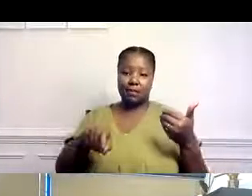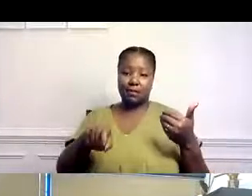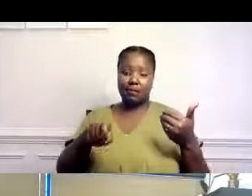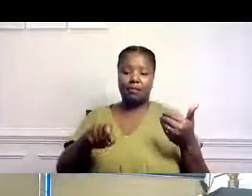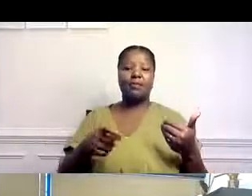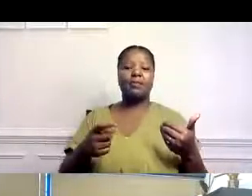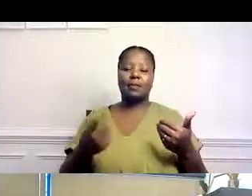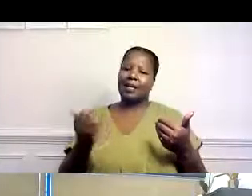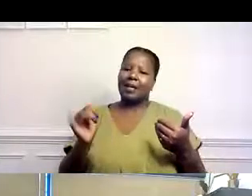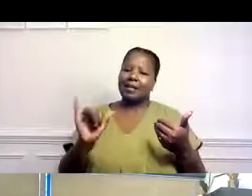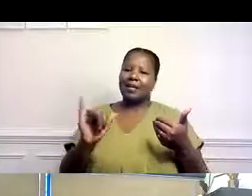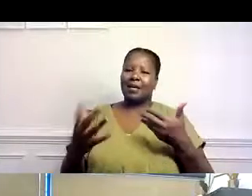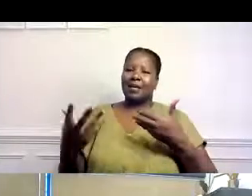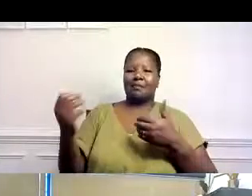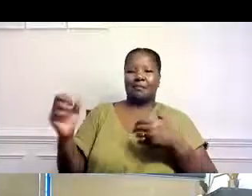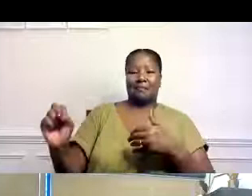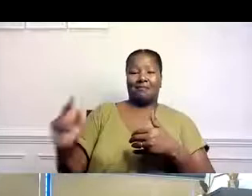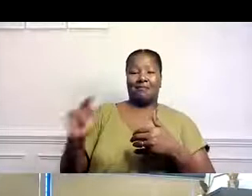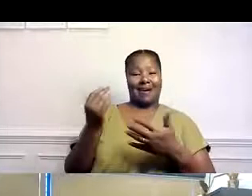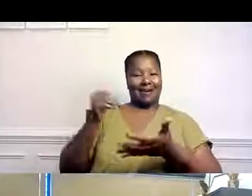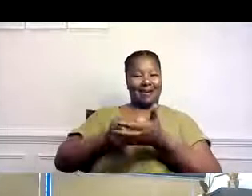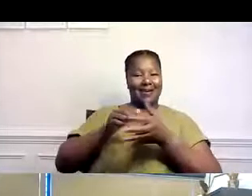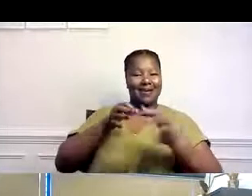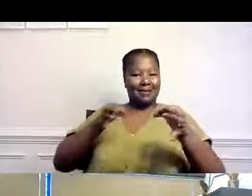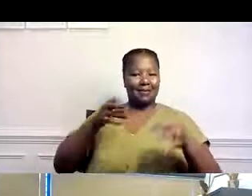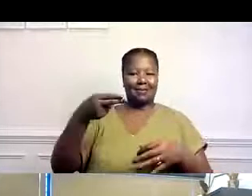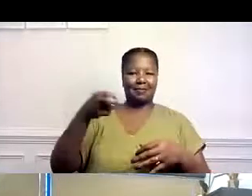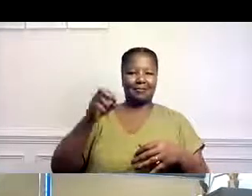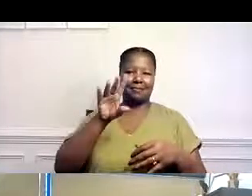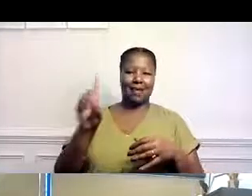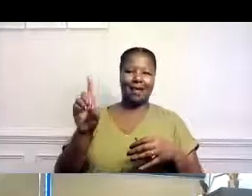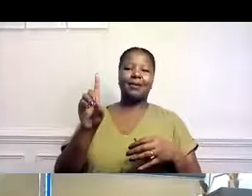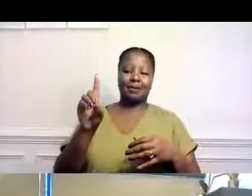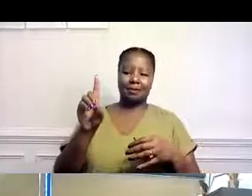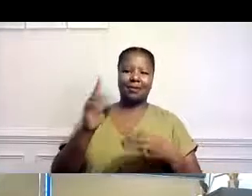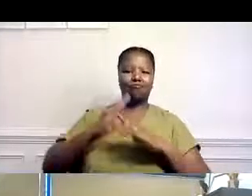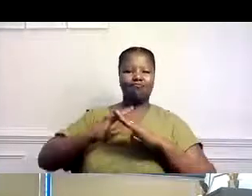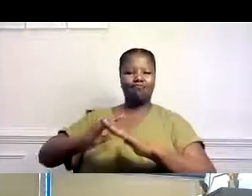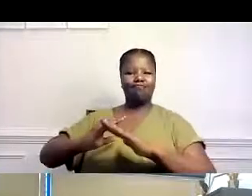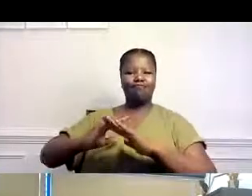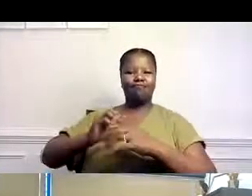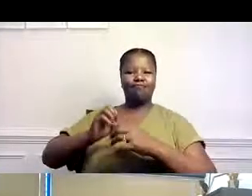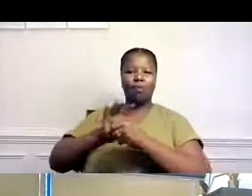a lo que es la inmunidad de grupo que acabamos de hablar. Y tratar de proteger a todos.